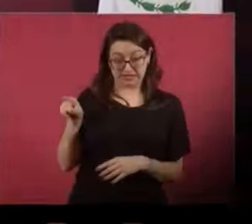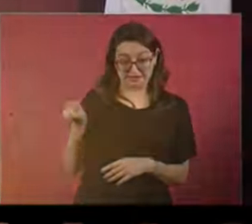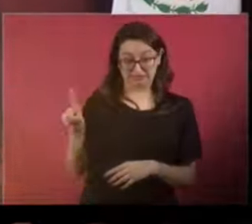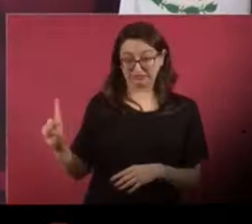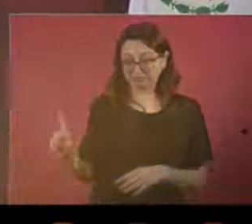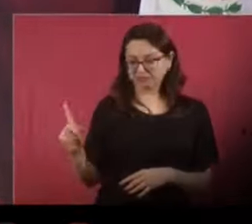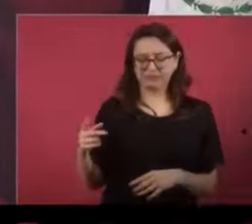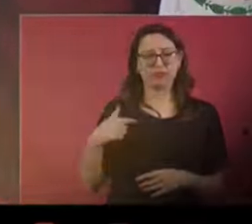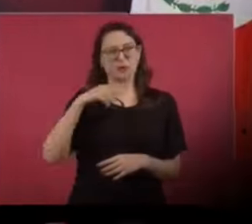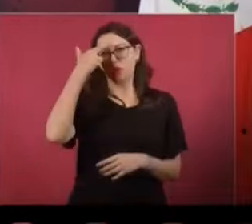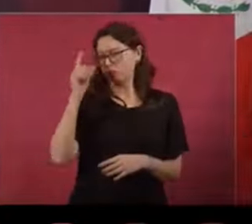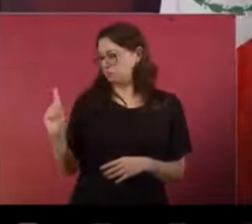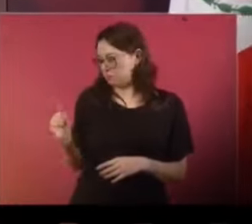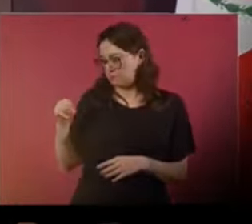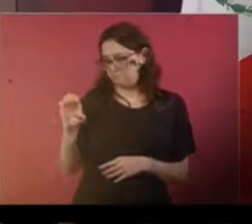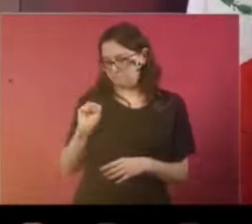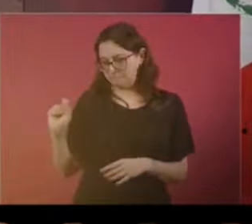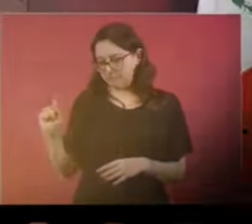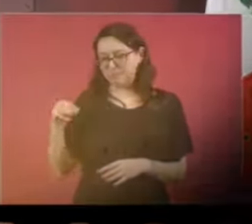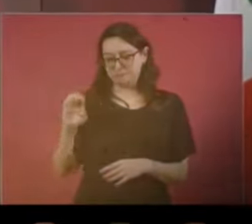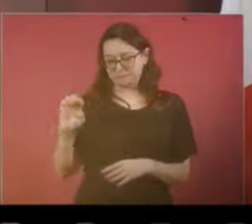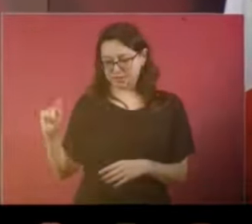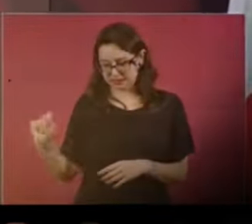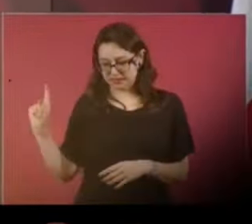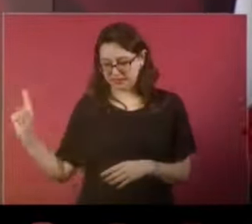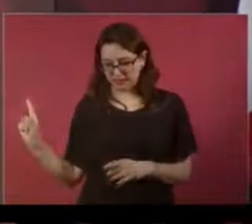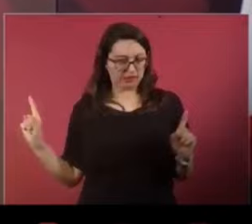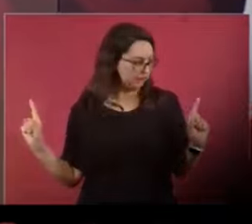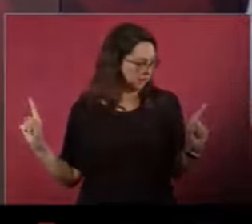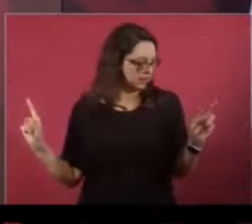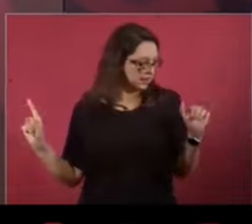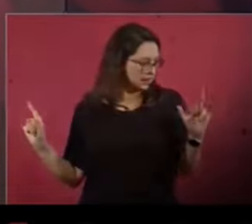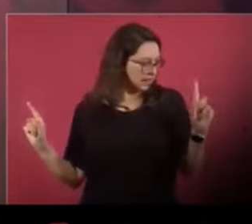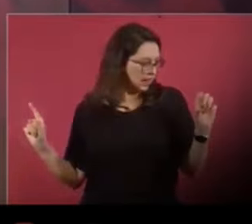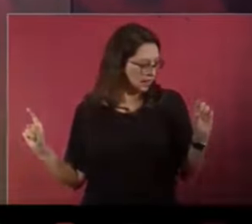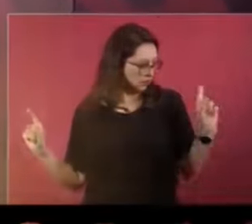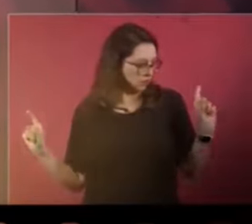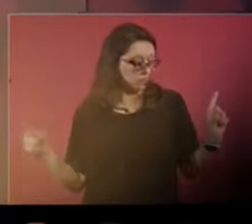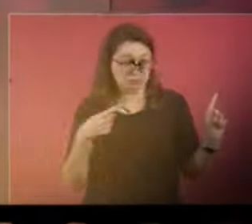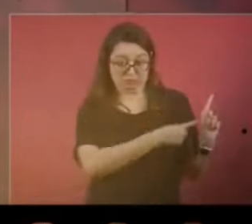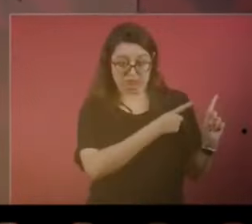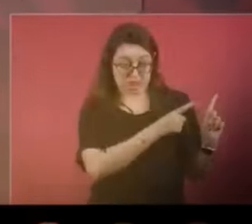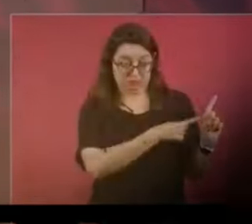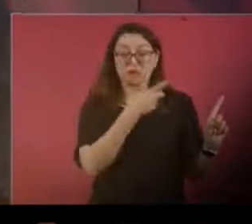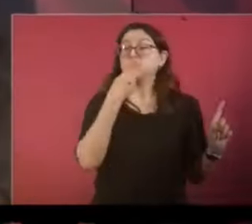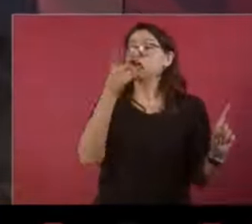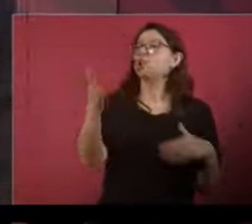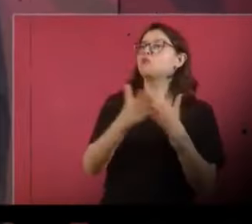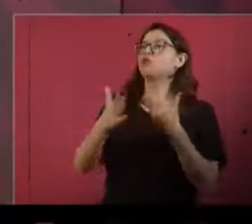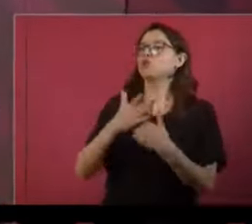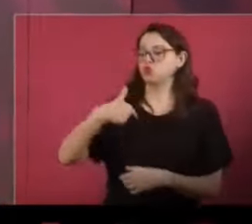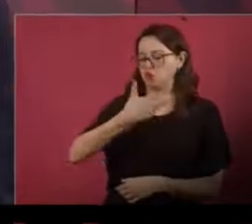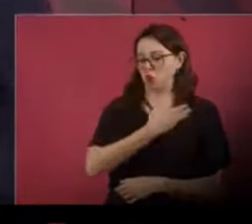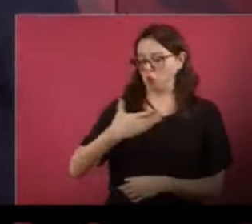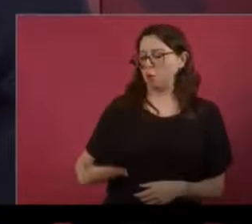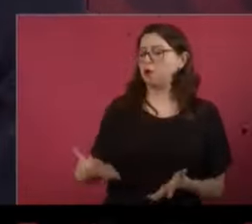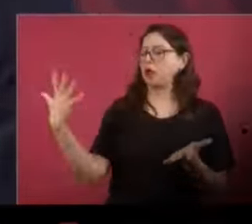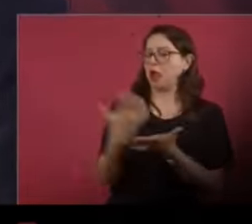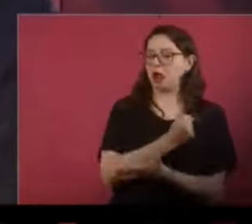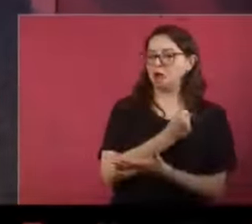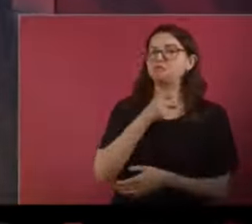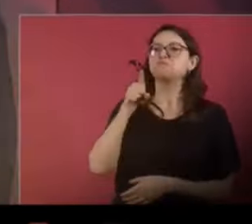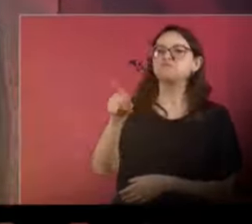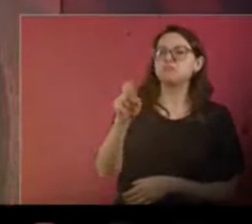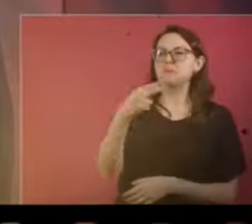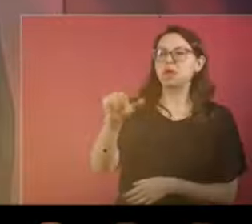Ricardo Anaya, estaba MIT junto a mí, y de repente escucho que dice Ricardo Anaya, si yo gano la presidencia, voy a meter a la cárcel a